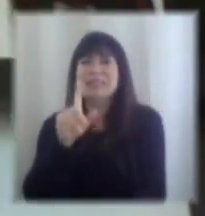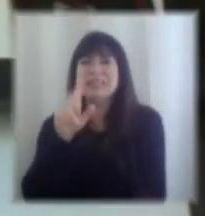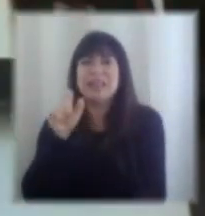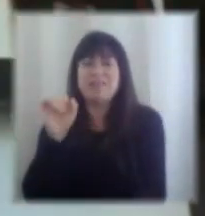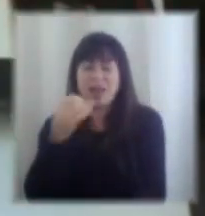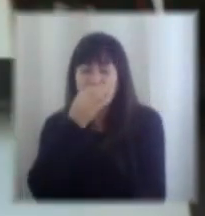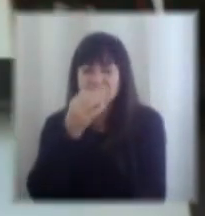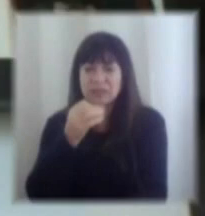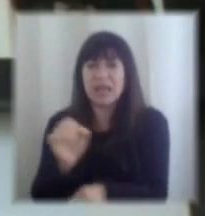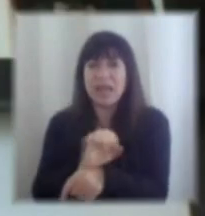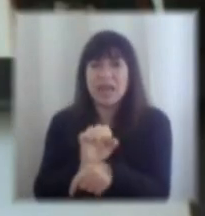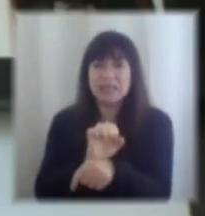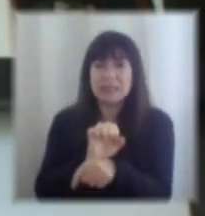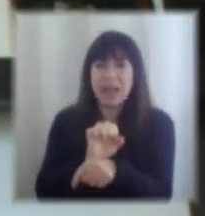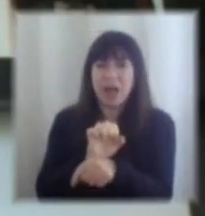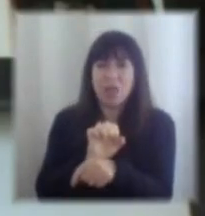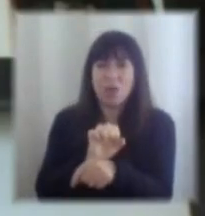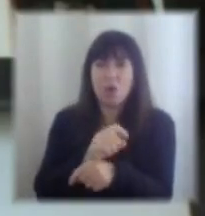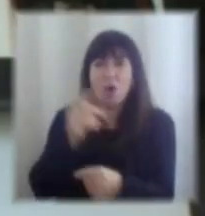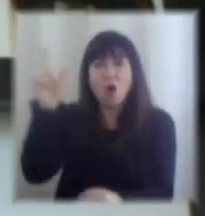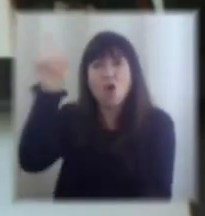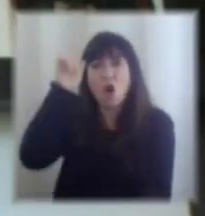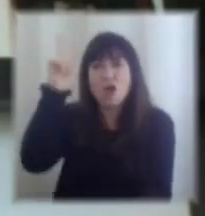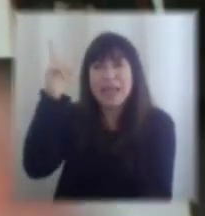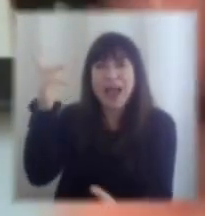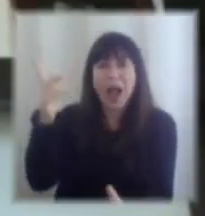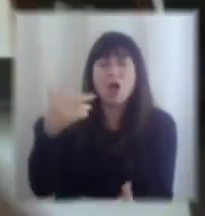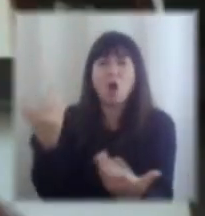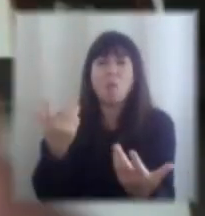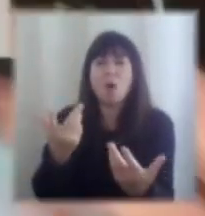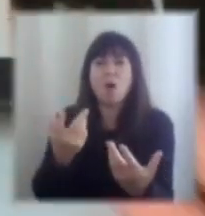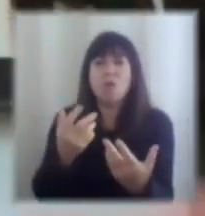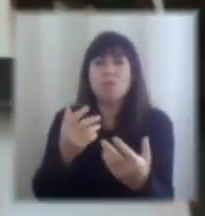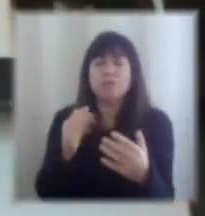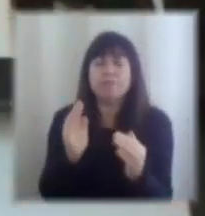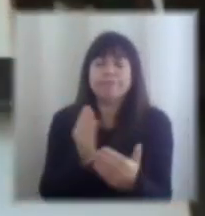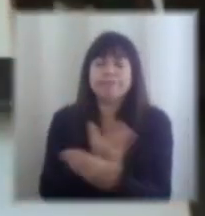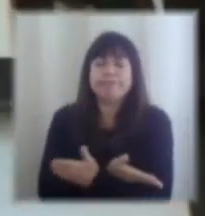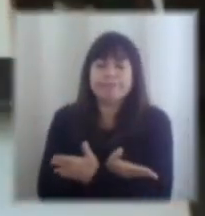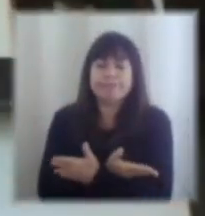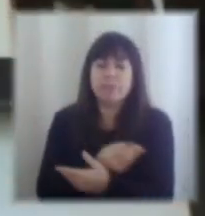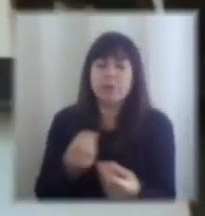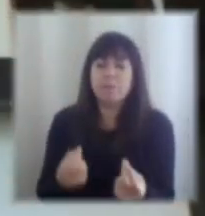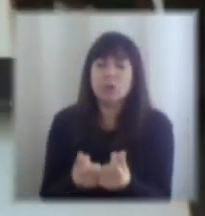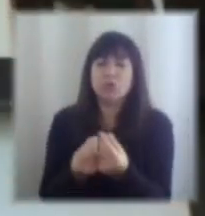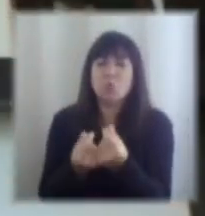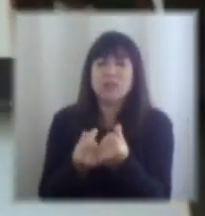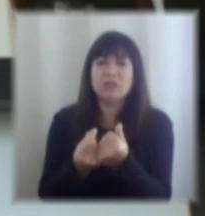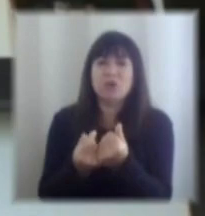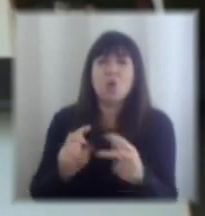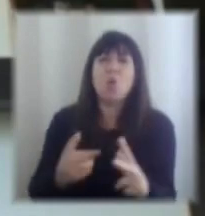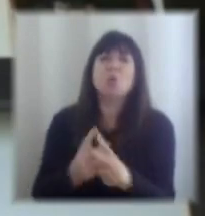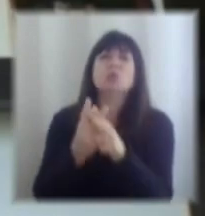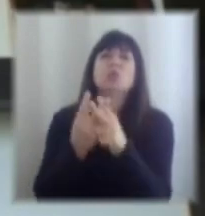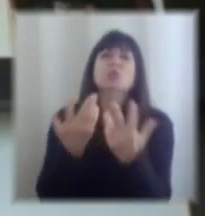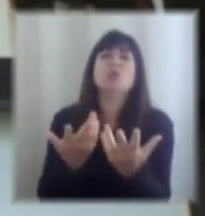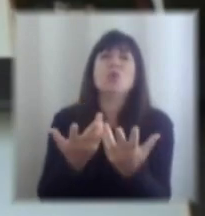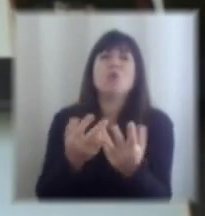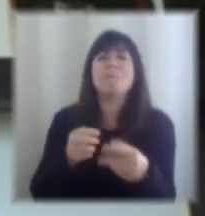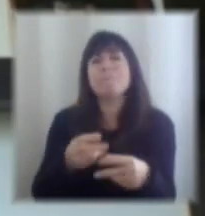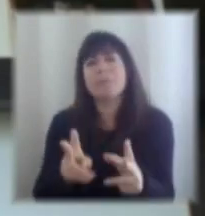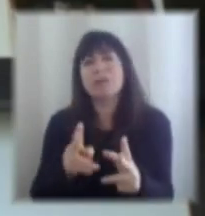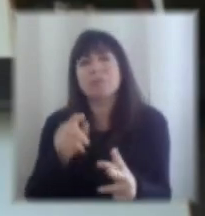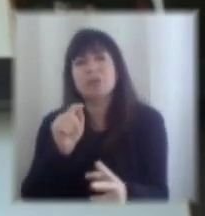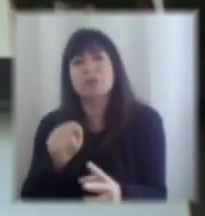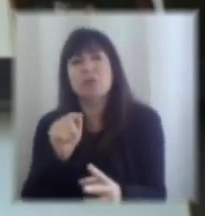quizás esta lógica esta inercia del presupuesto que se va construyendo en base al del año pasado no solamente nos permite en el fondo sacar